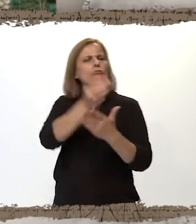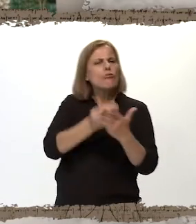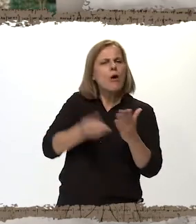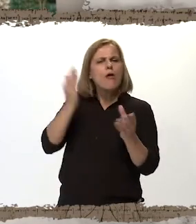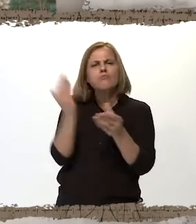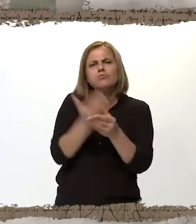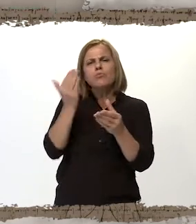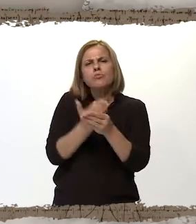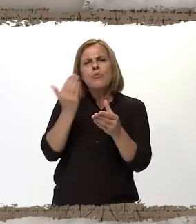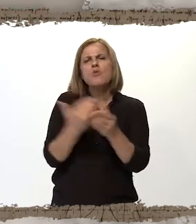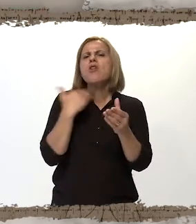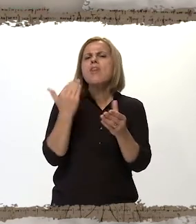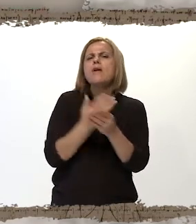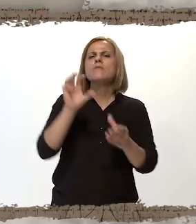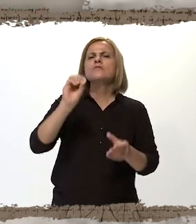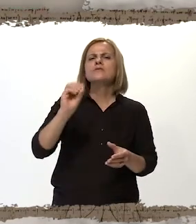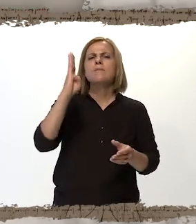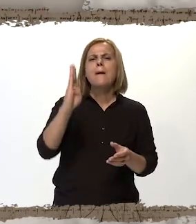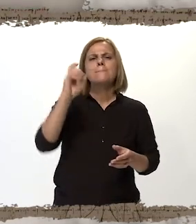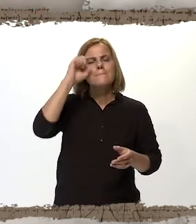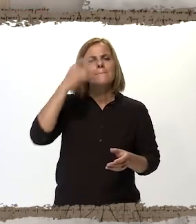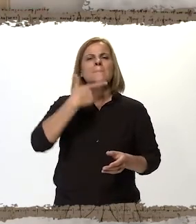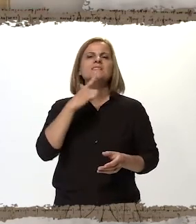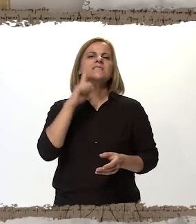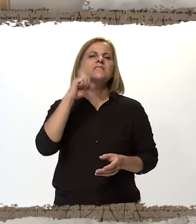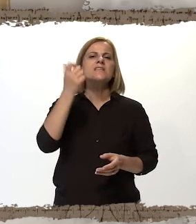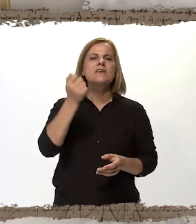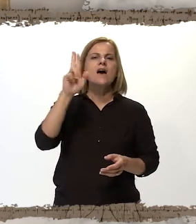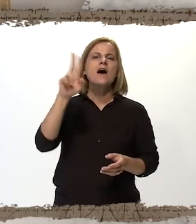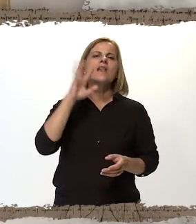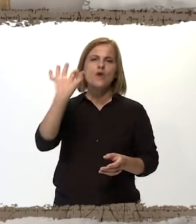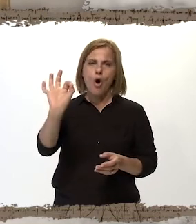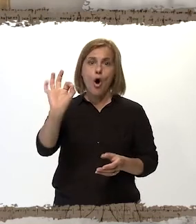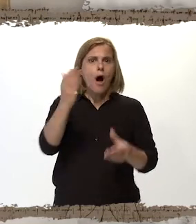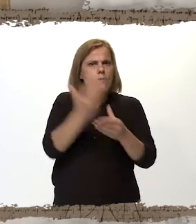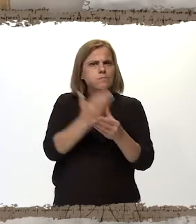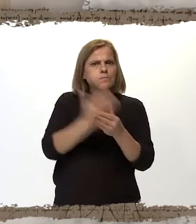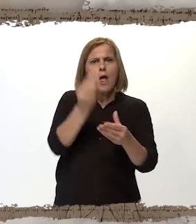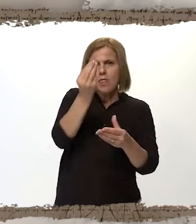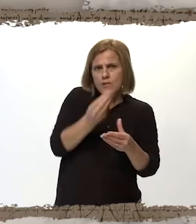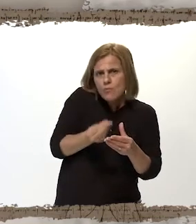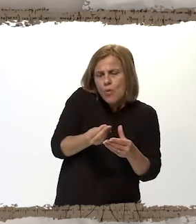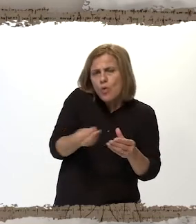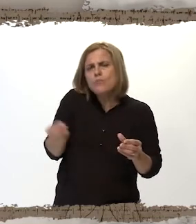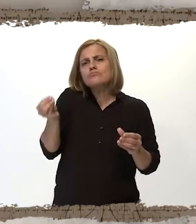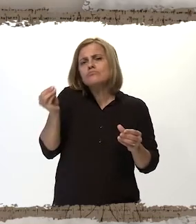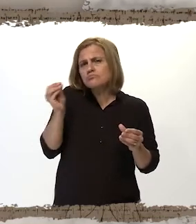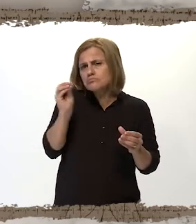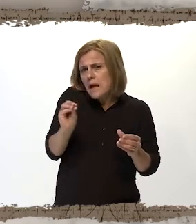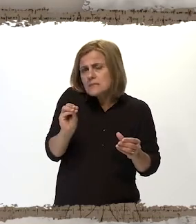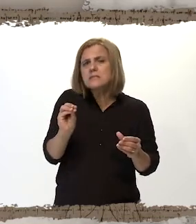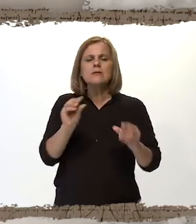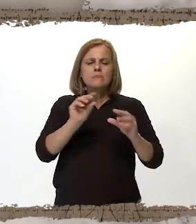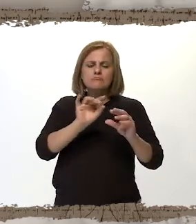y los recopilaron en libros llamados bestiarios. Dentro de estos libros no solamente incluían la imagen o la